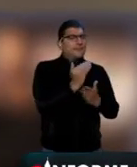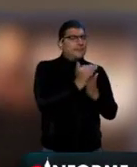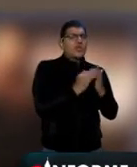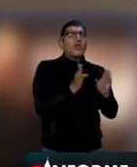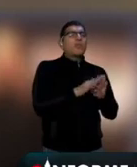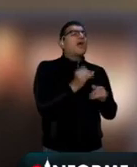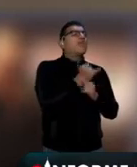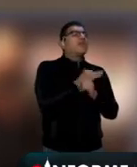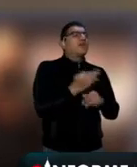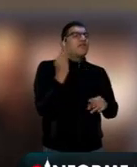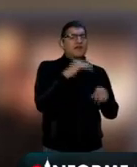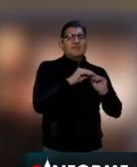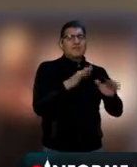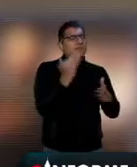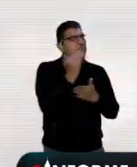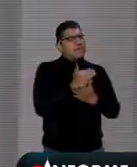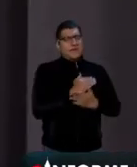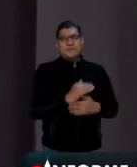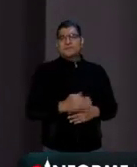de fake news.